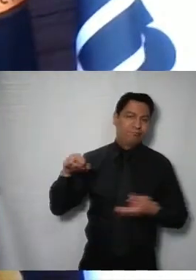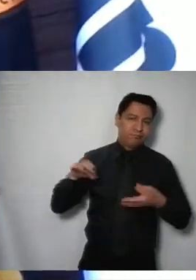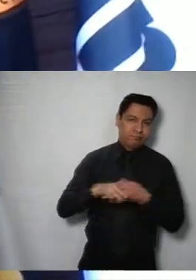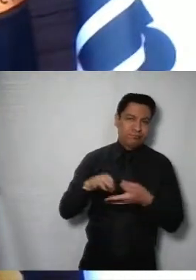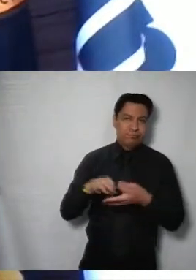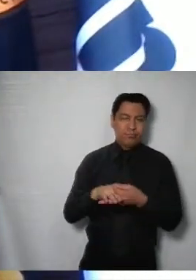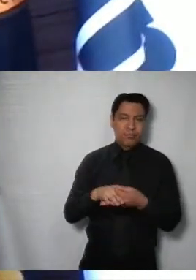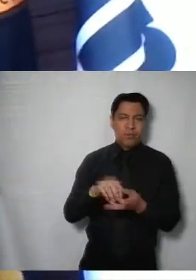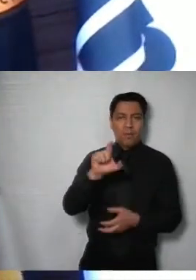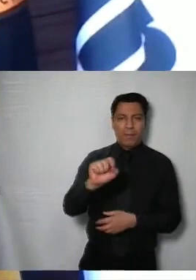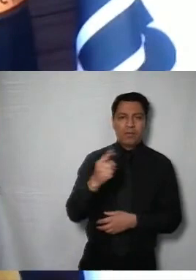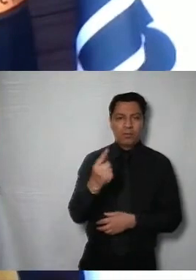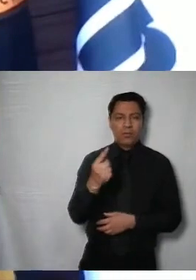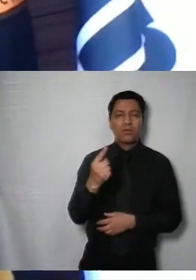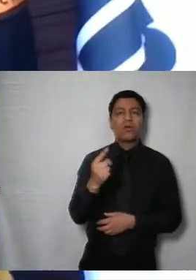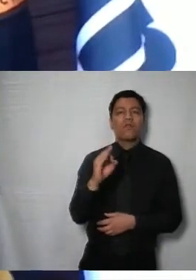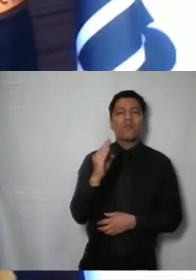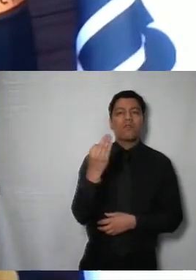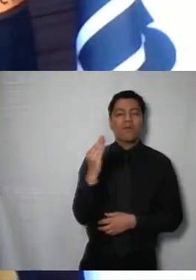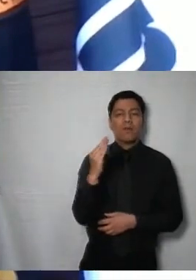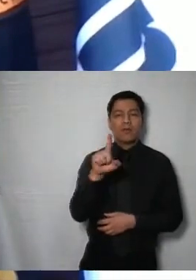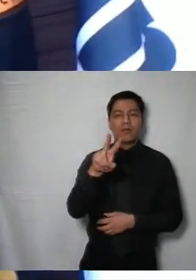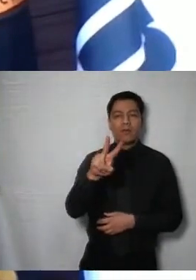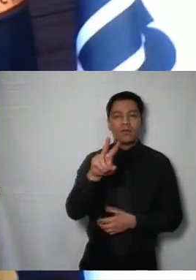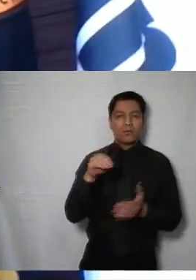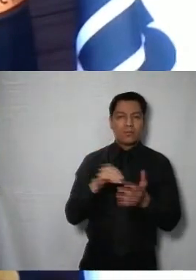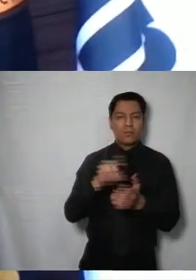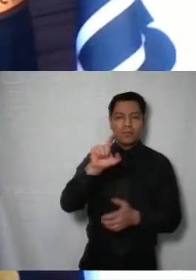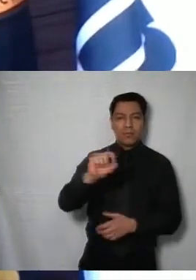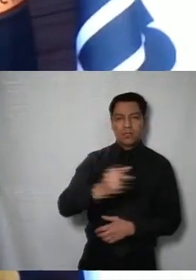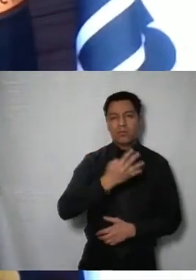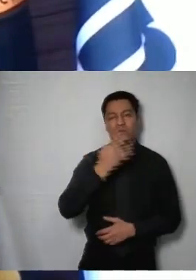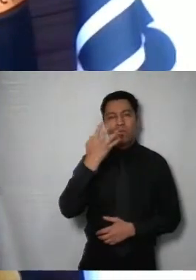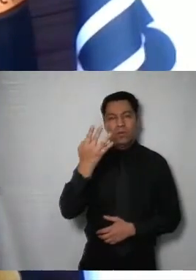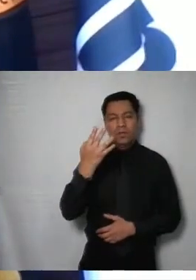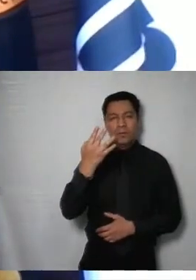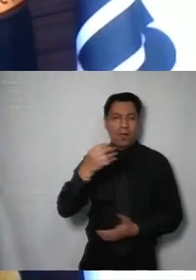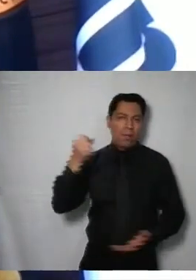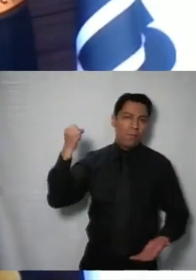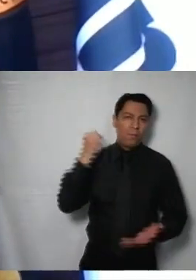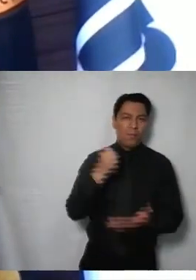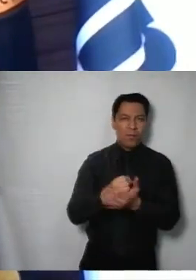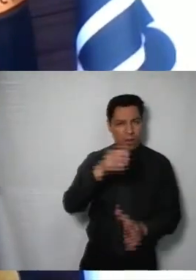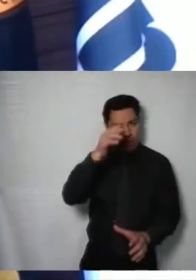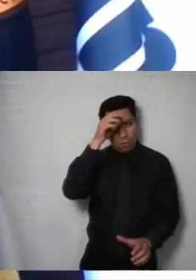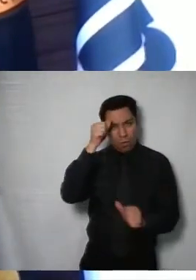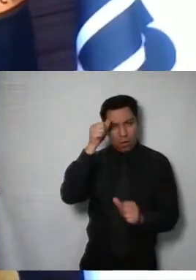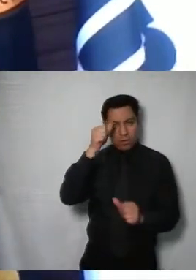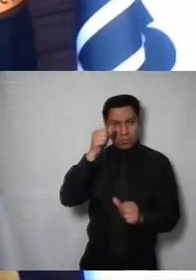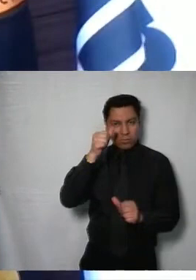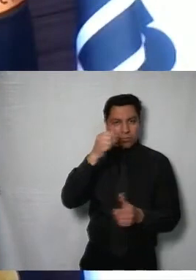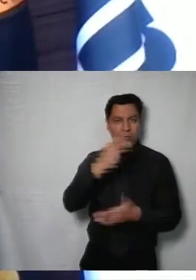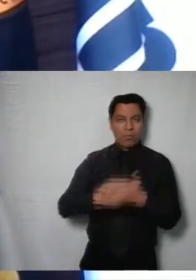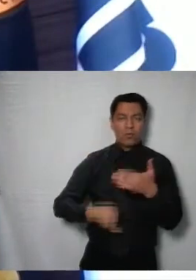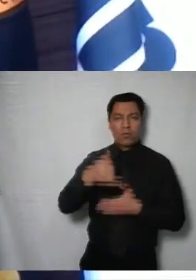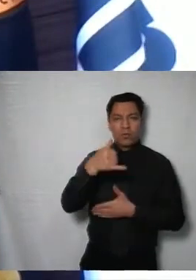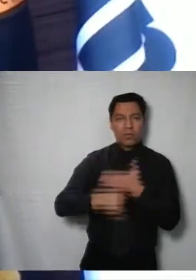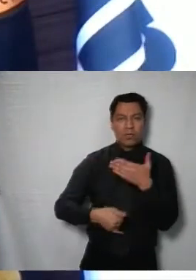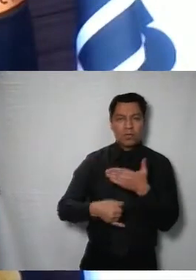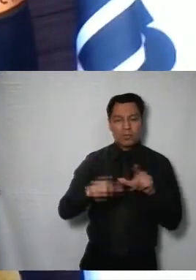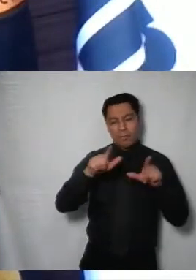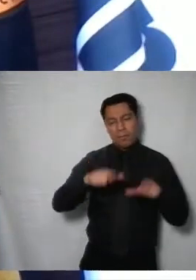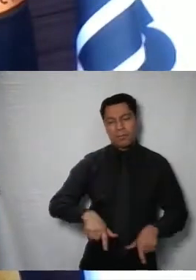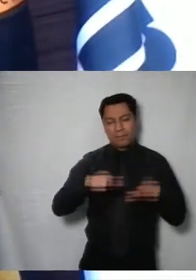celebrada el 21 de febrero de 2024. Presentación, análisis y, en su caso, aprobación del proyecto de acuerdo, mediante el cual se aprueba la